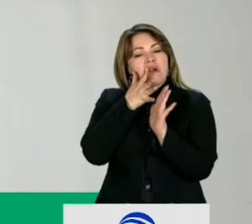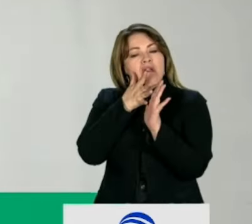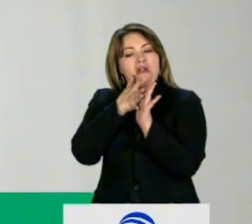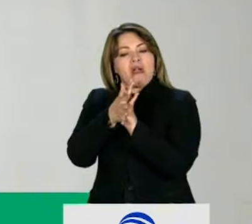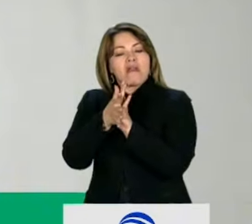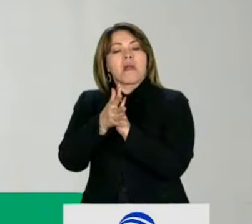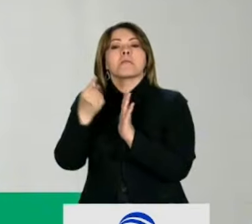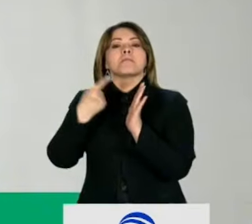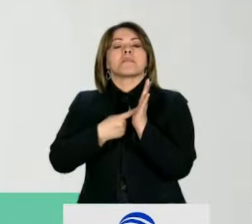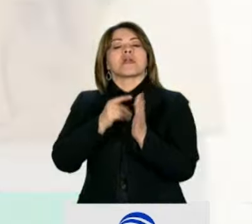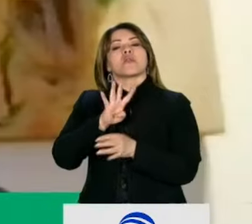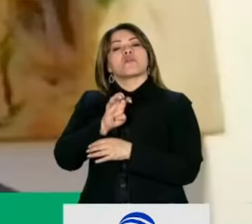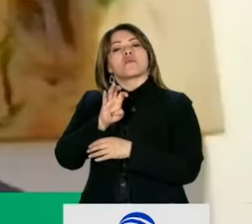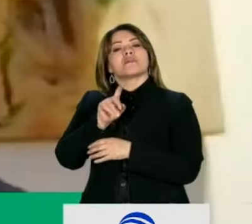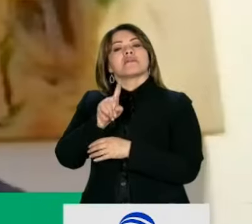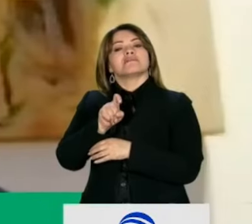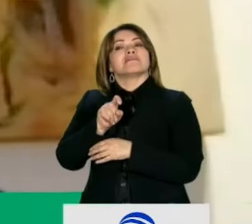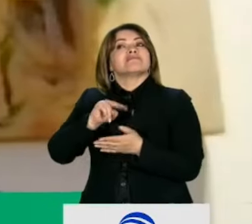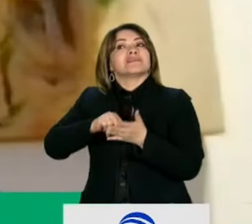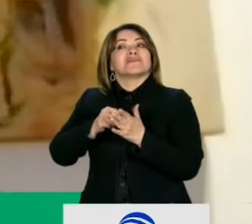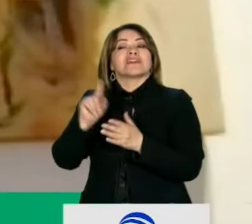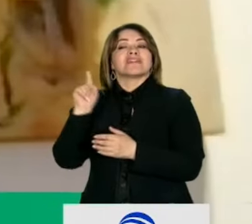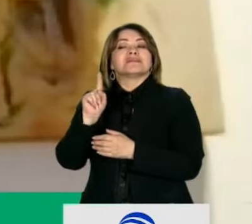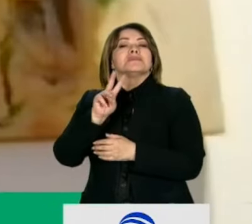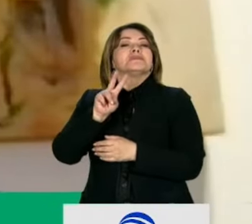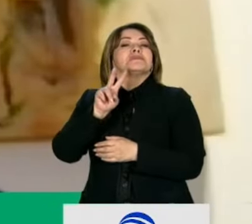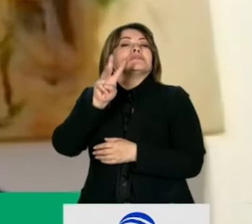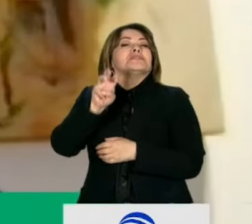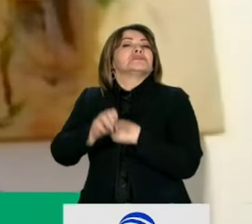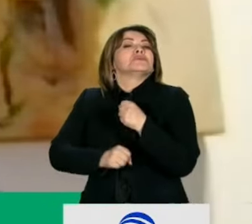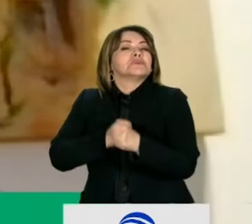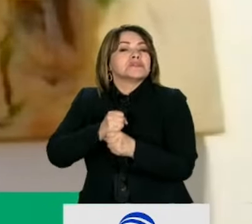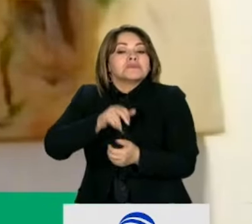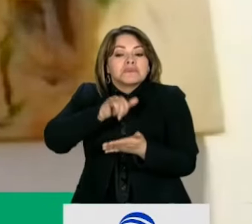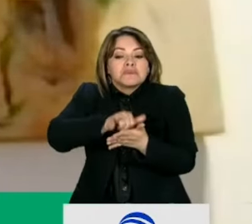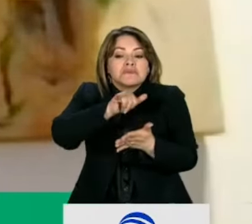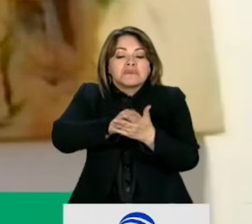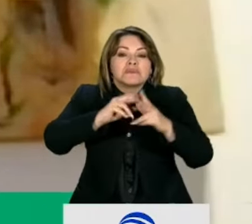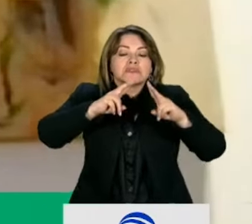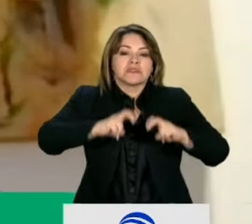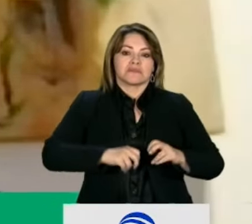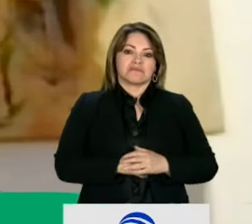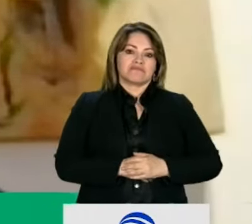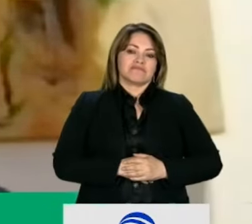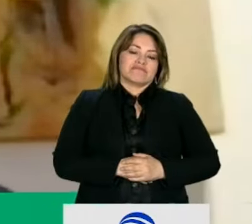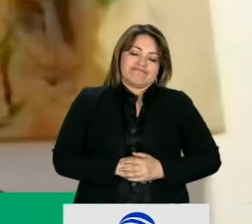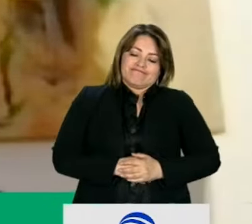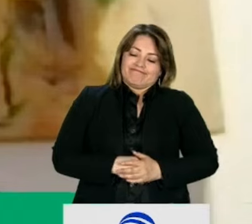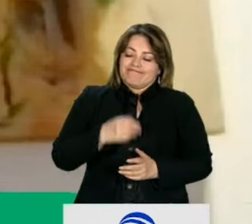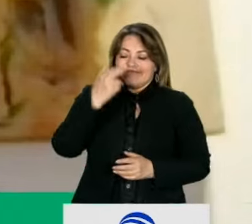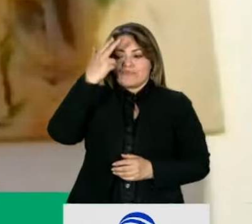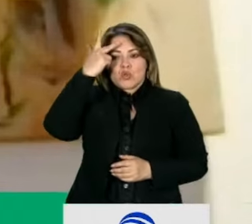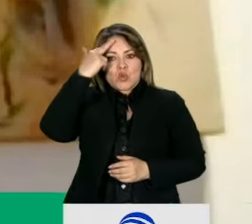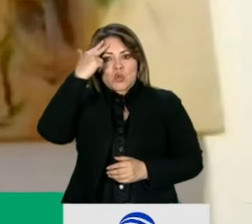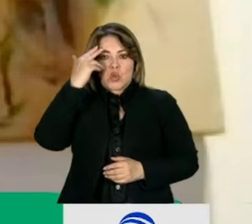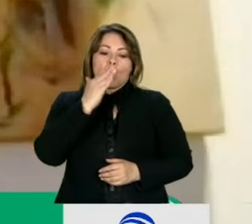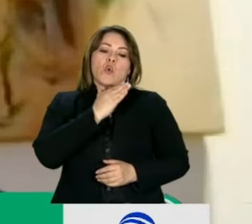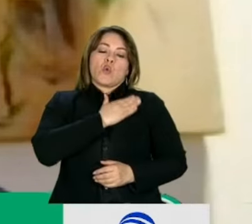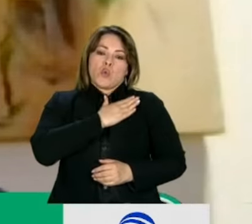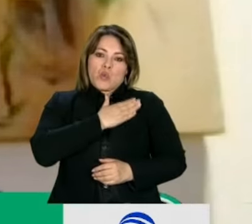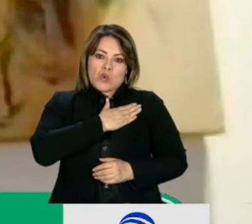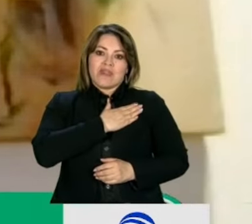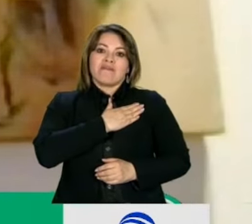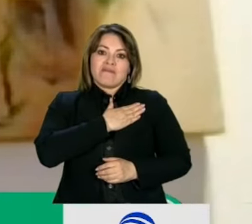sea, hace 28 años. Para nadie es un secreto que Álvaro Uribe Vélez cambió este país políticamente.